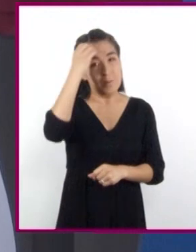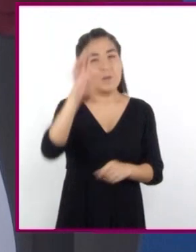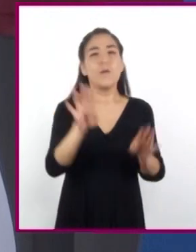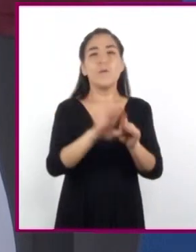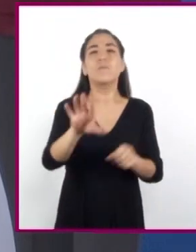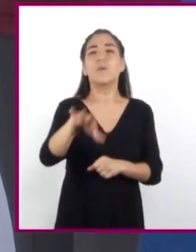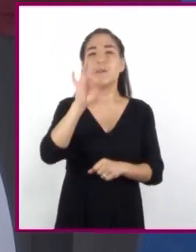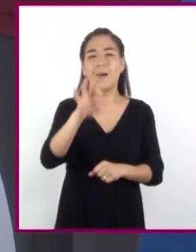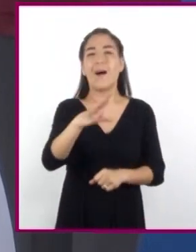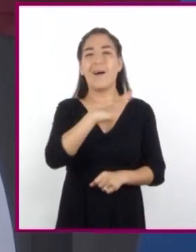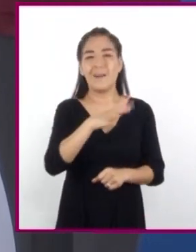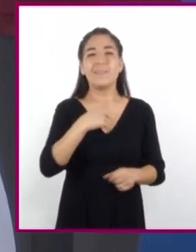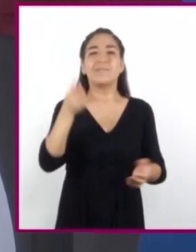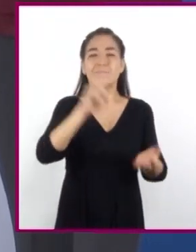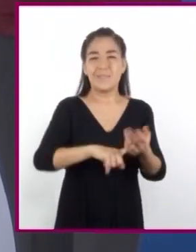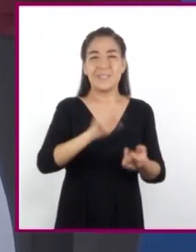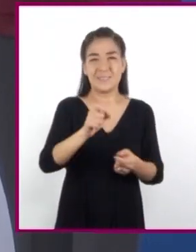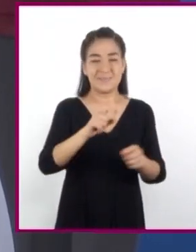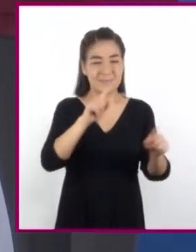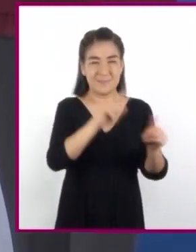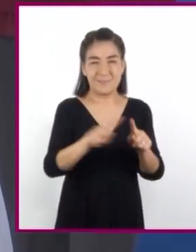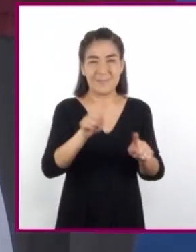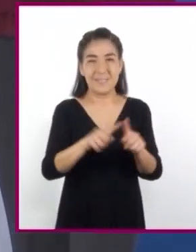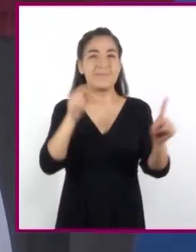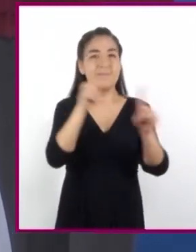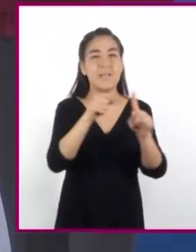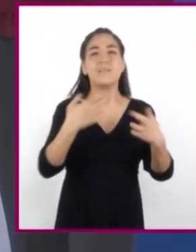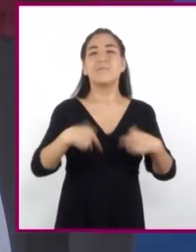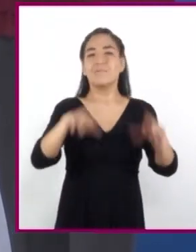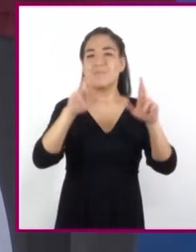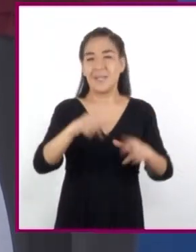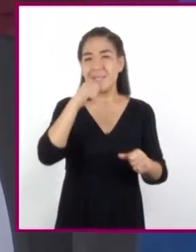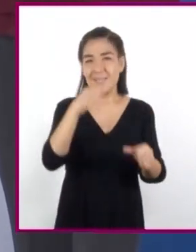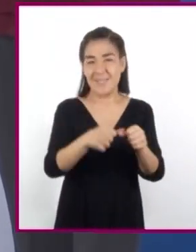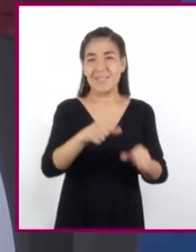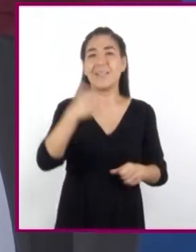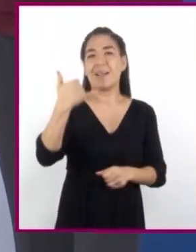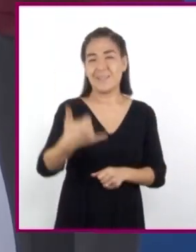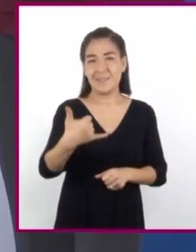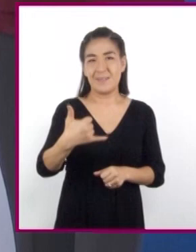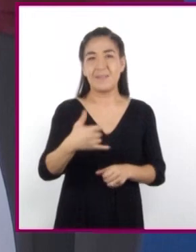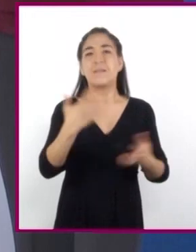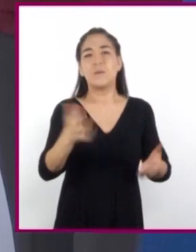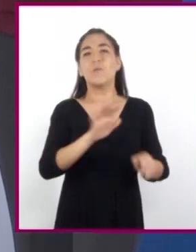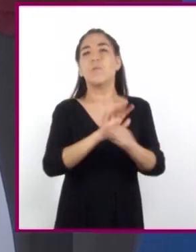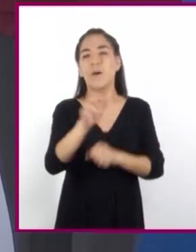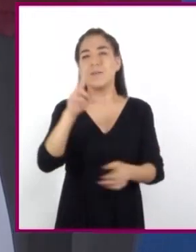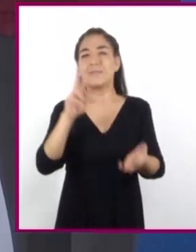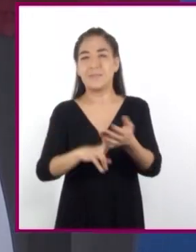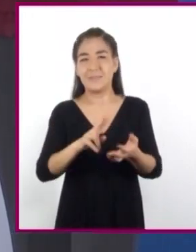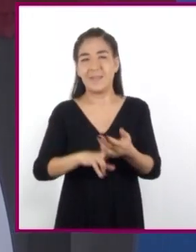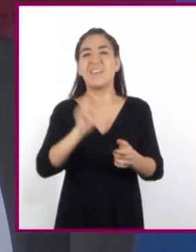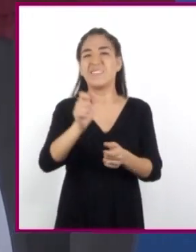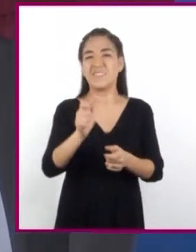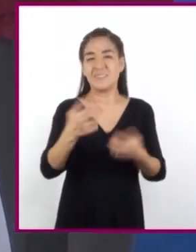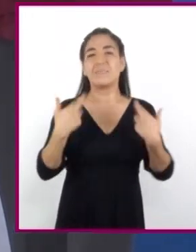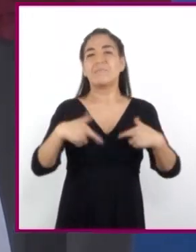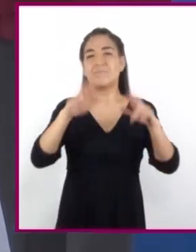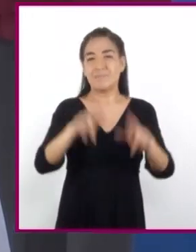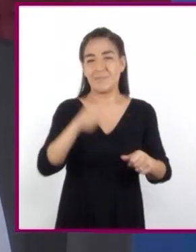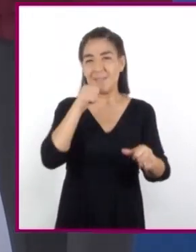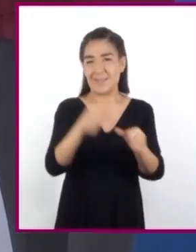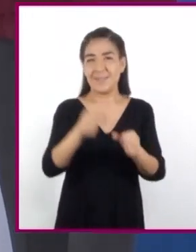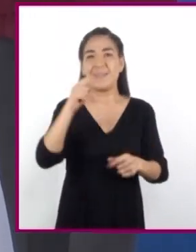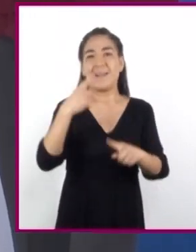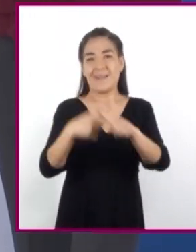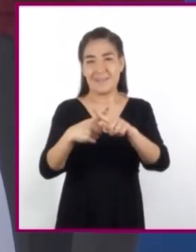se obtiene el cociente de la variable dependiente, que está representada por la letra Y, entre la variable independiente, que está representada por la letra